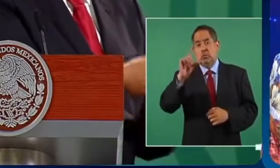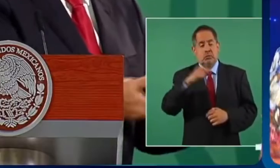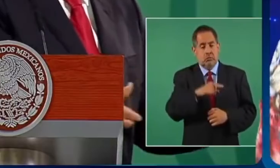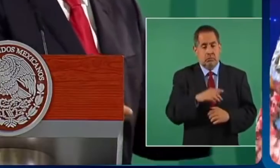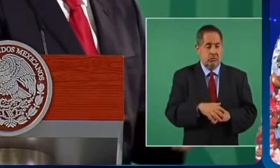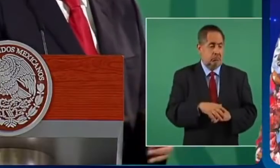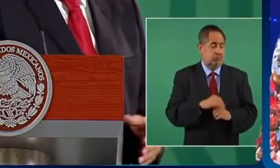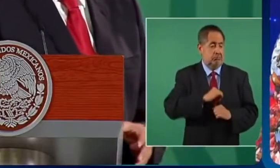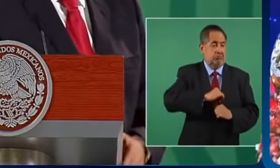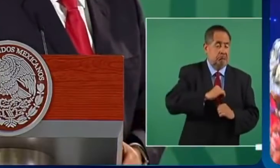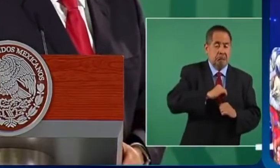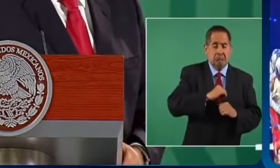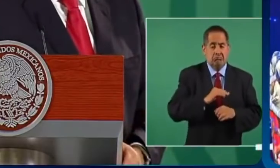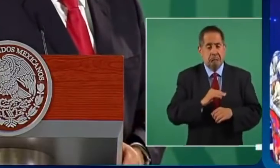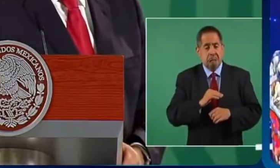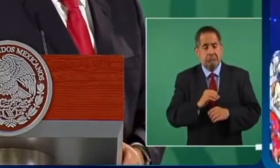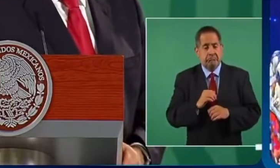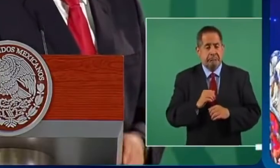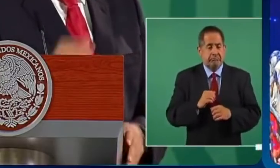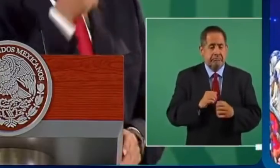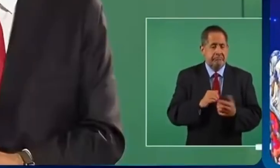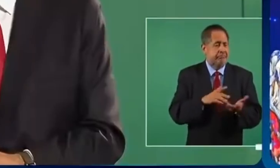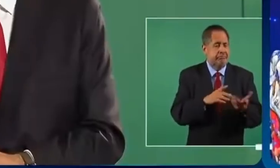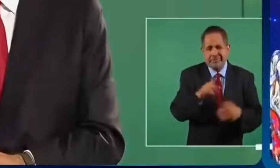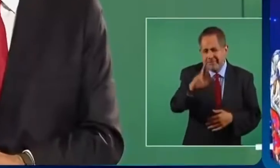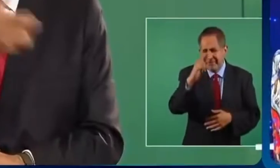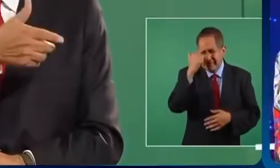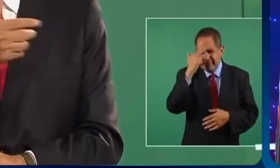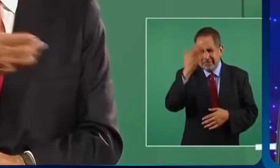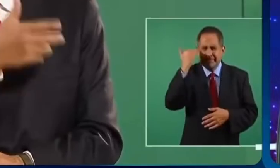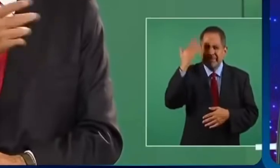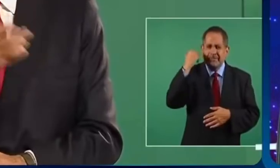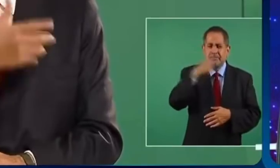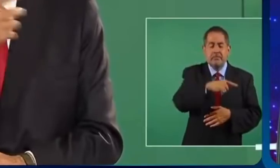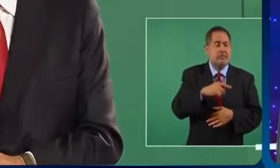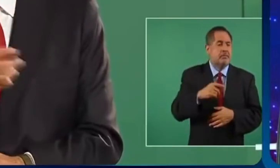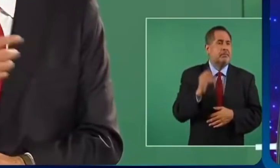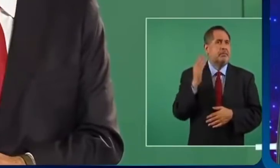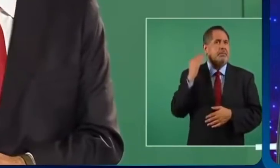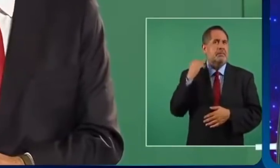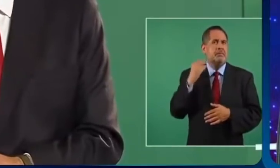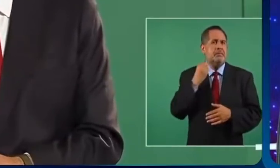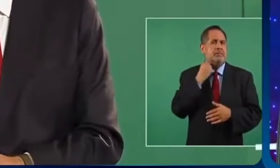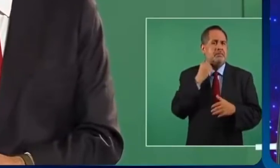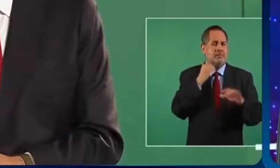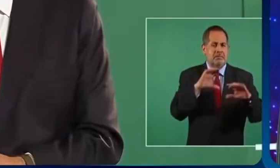influyente no se acuerdan de que habían abogados hasta hace poco